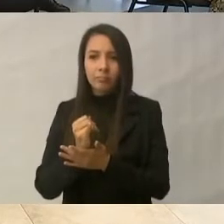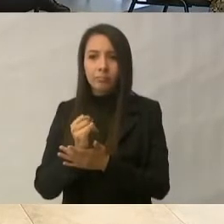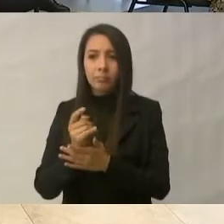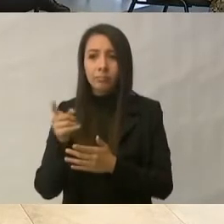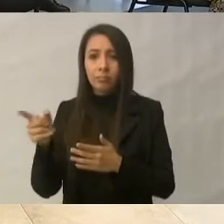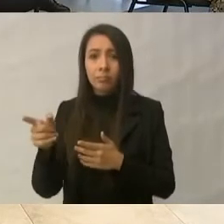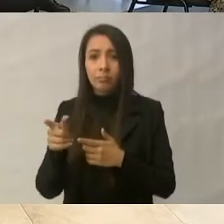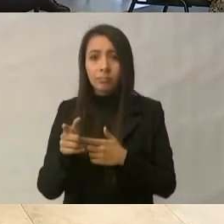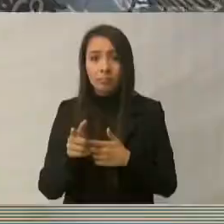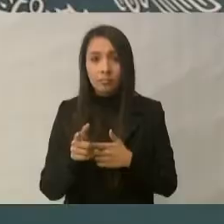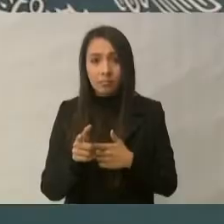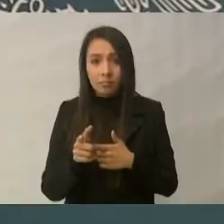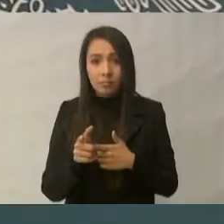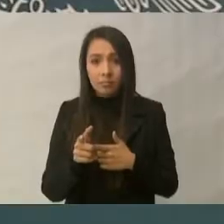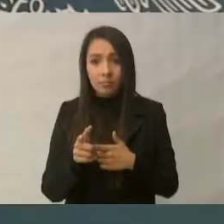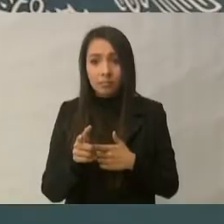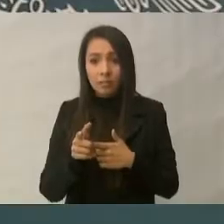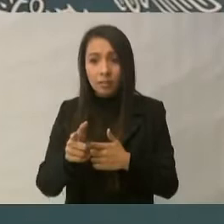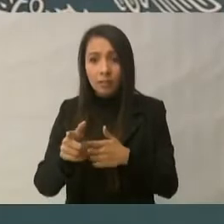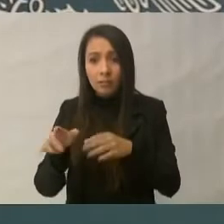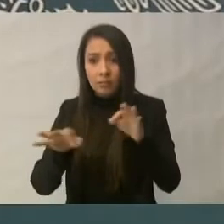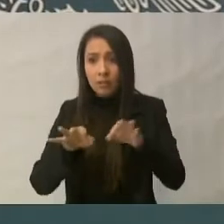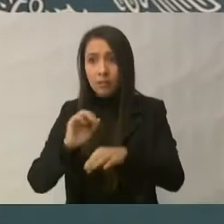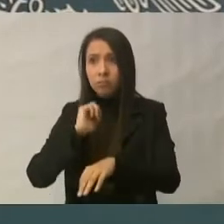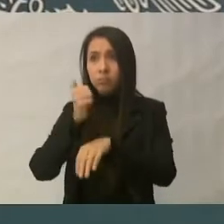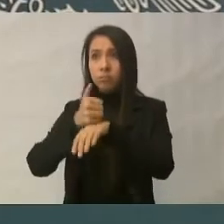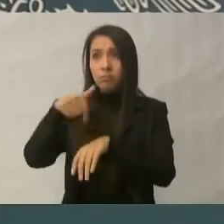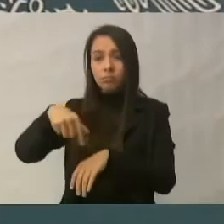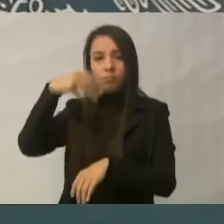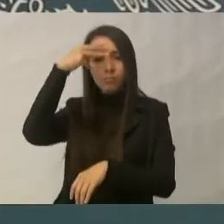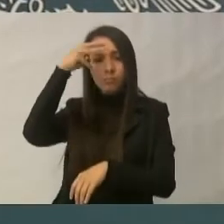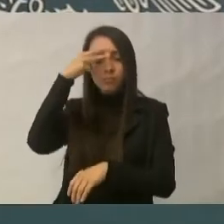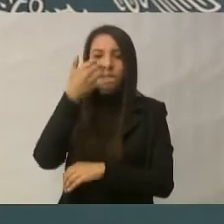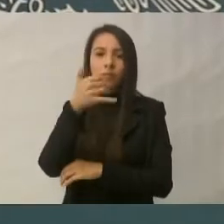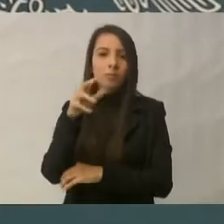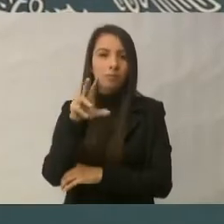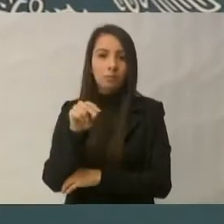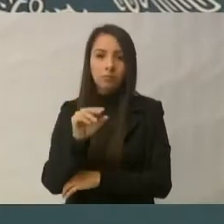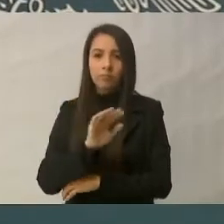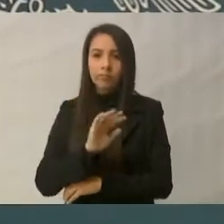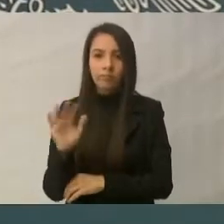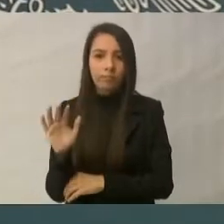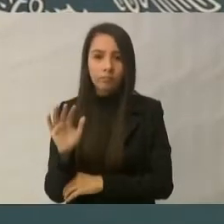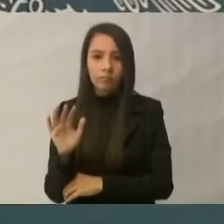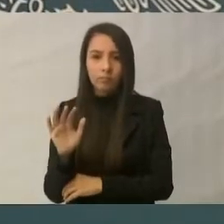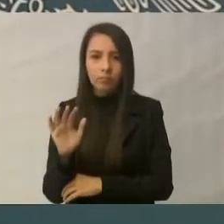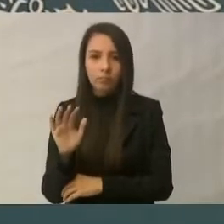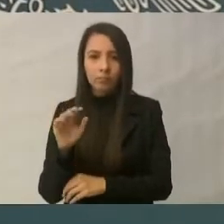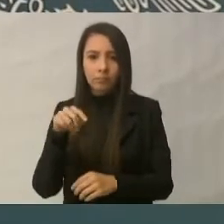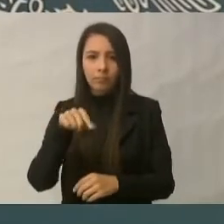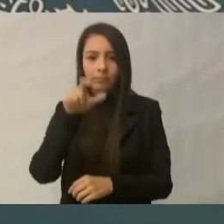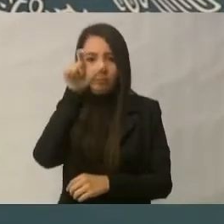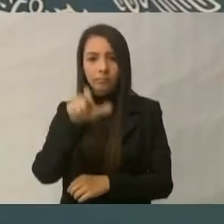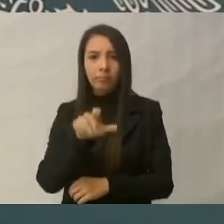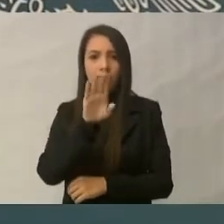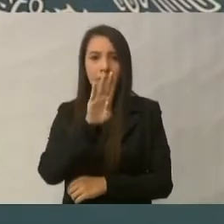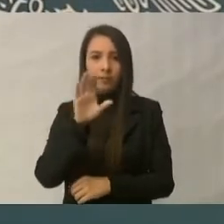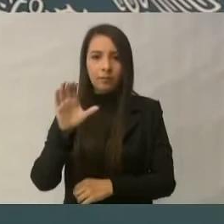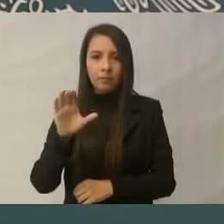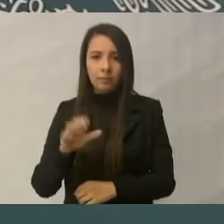en Mexicali, en Baja California. Fuerte. Como